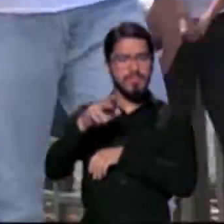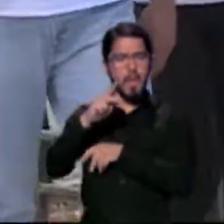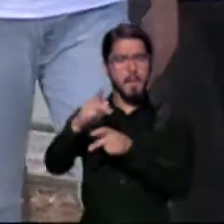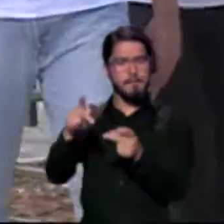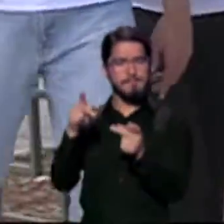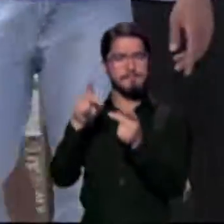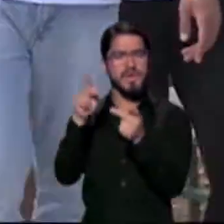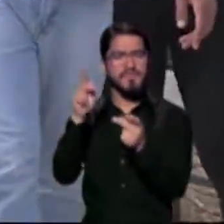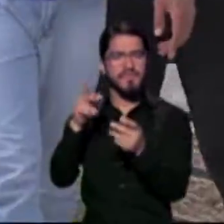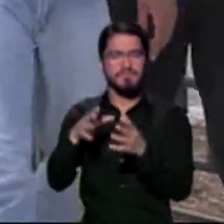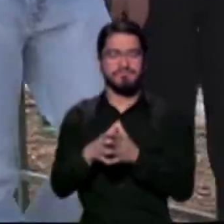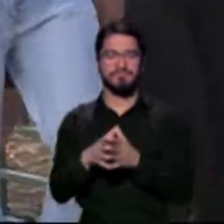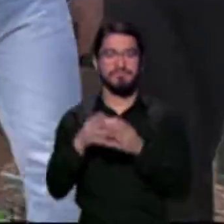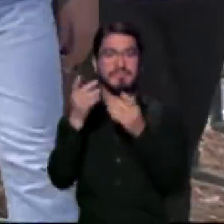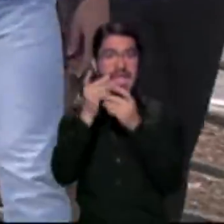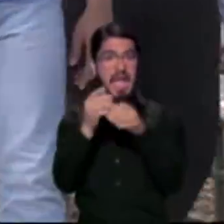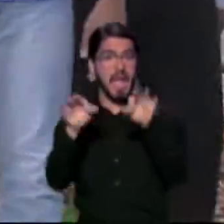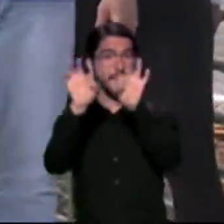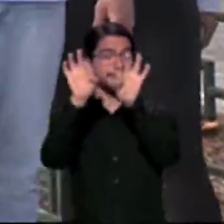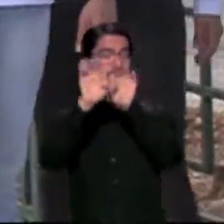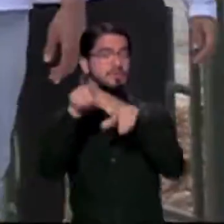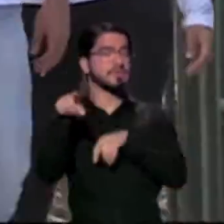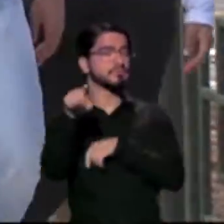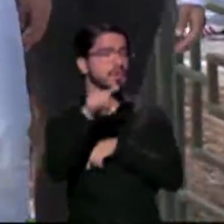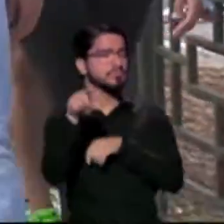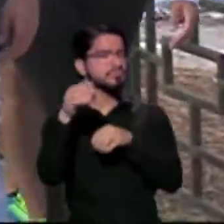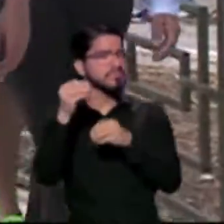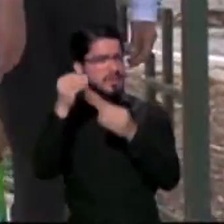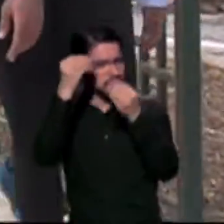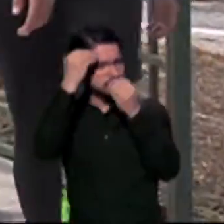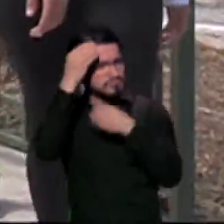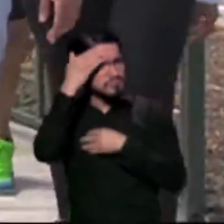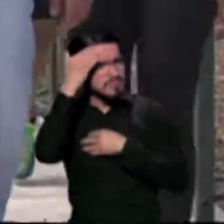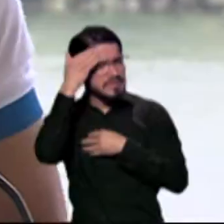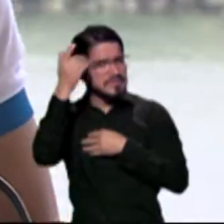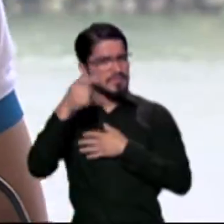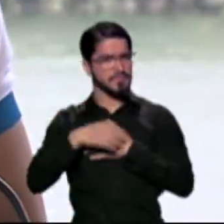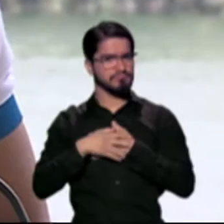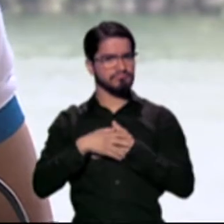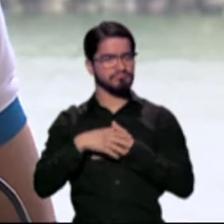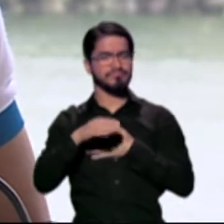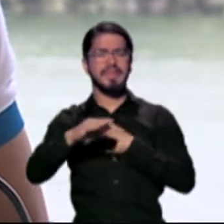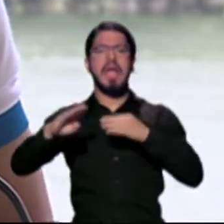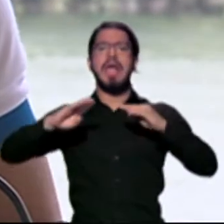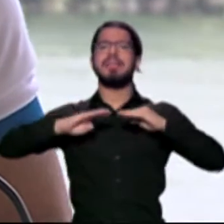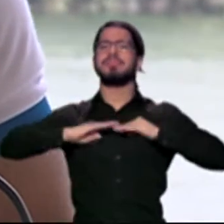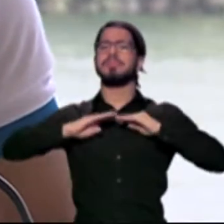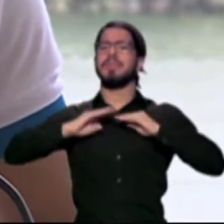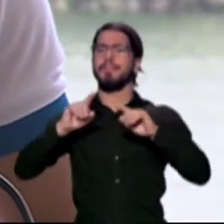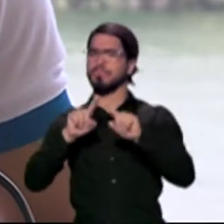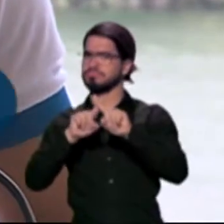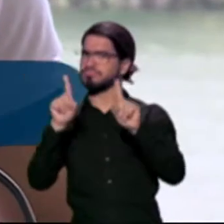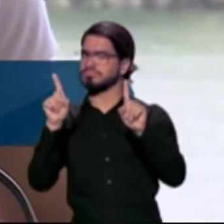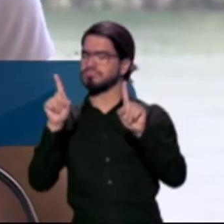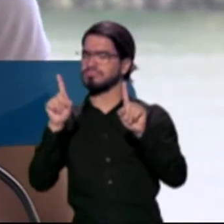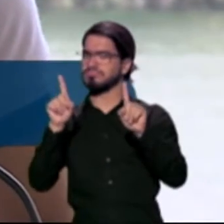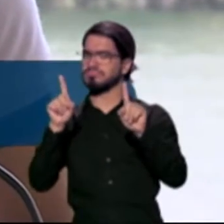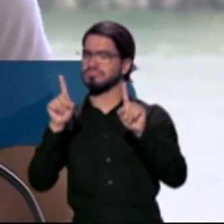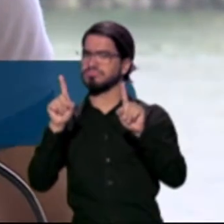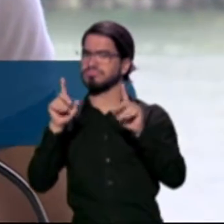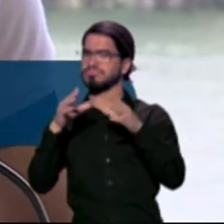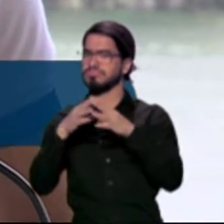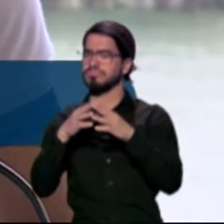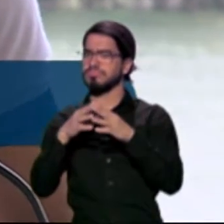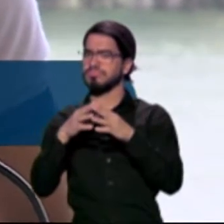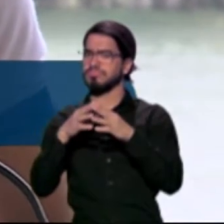Ciertamente es importante reconocer que la distinción particular de este deporte no tradicional Es lo